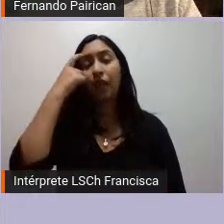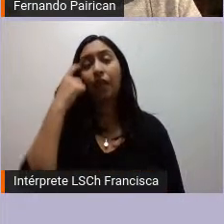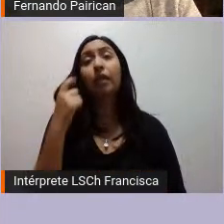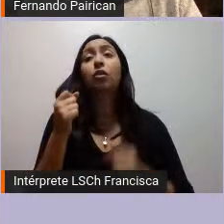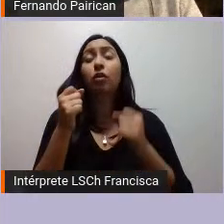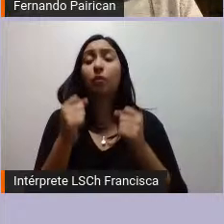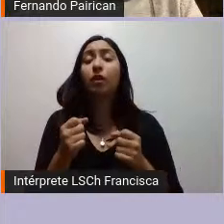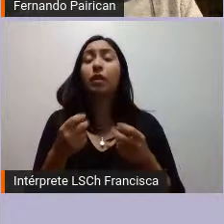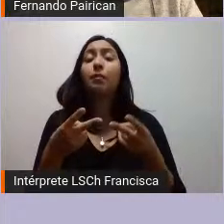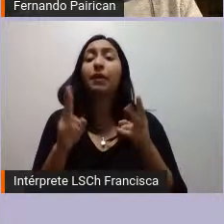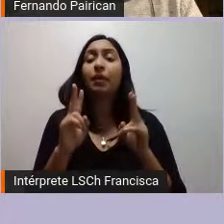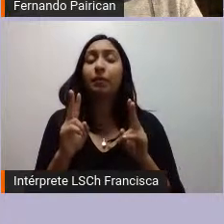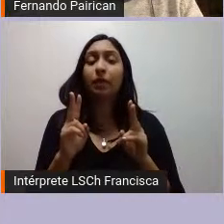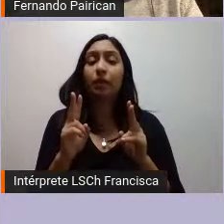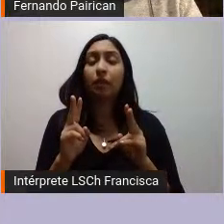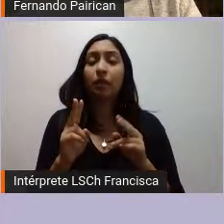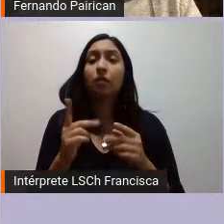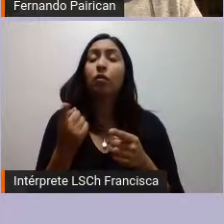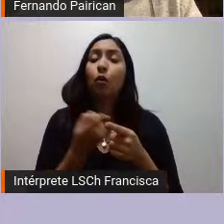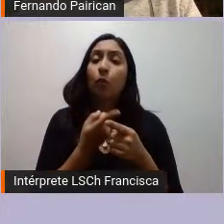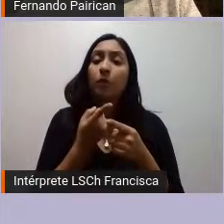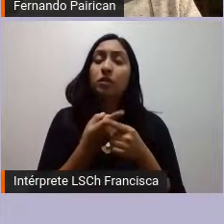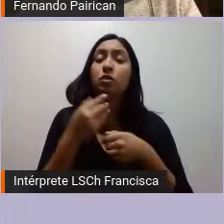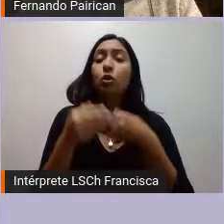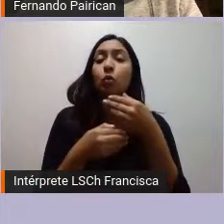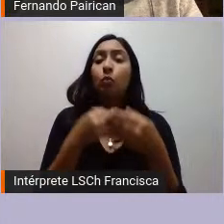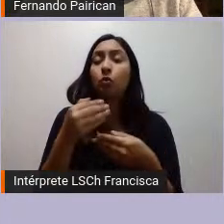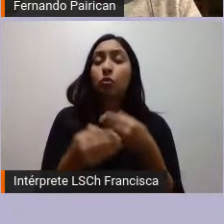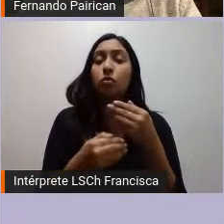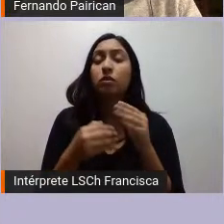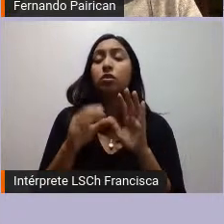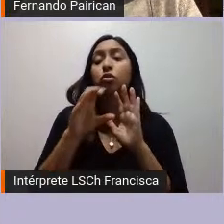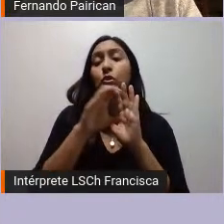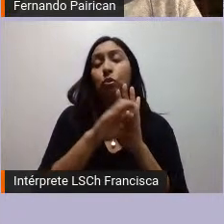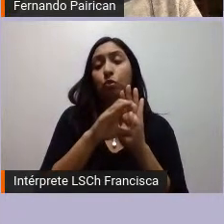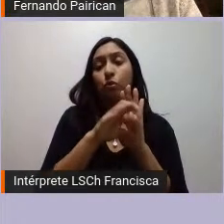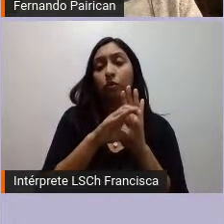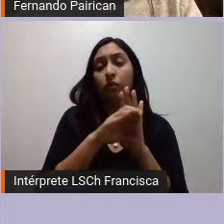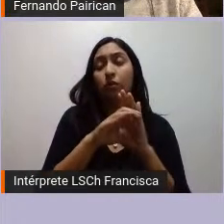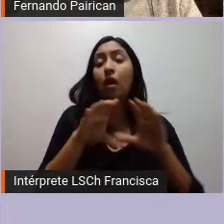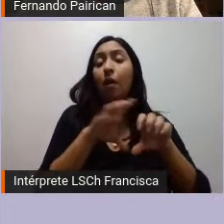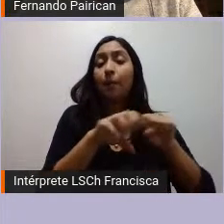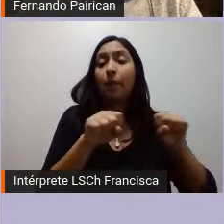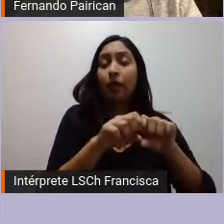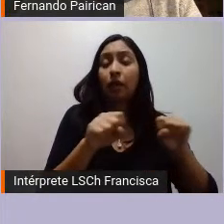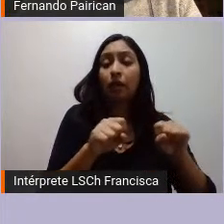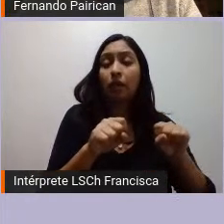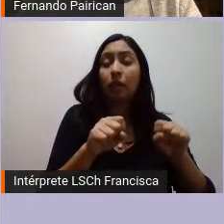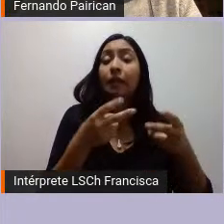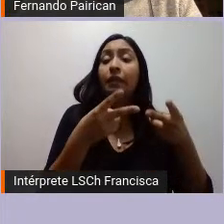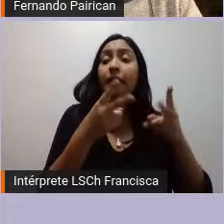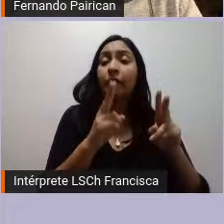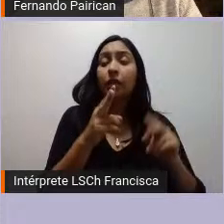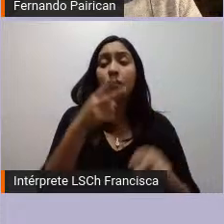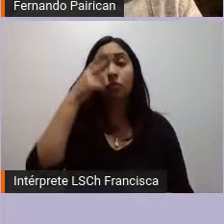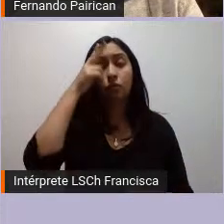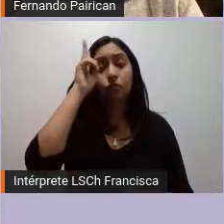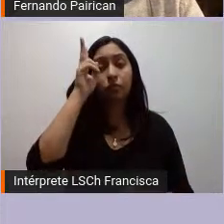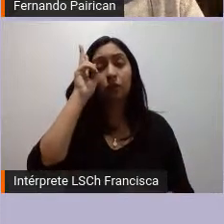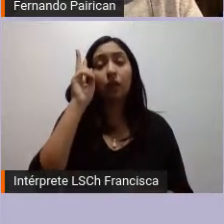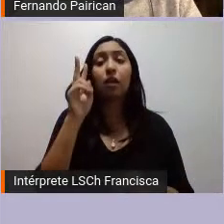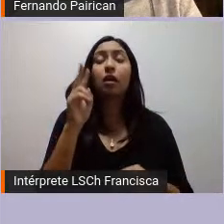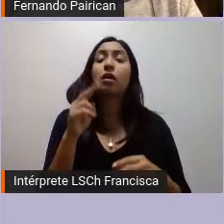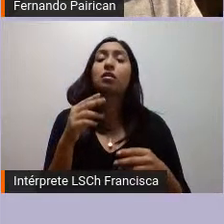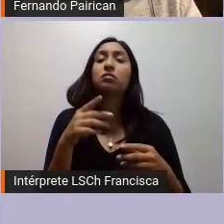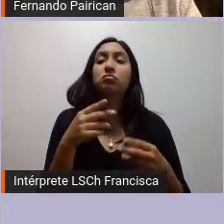constituyente si pactar estos derechos indígenas en este proceso significa de alguna manera un acto de sumisión un acto de rebelión desde